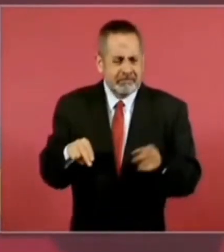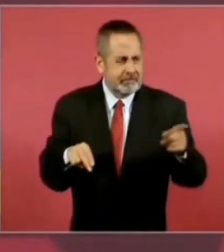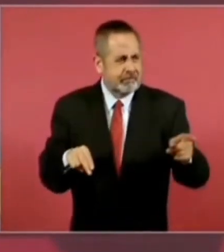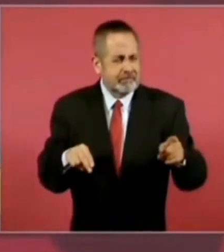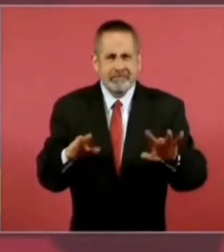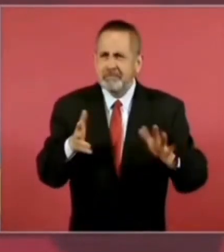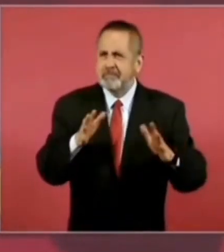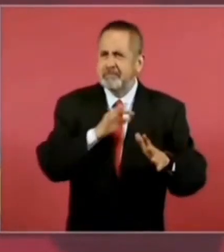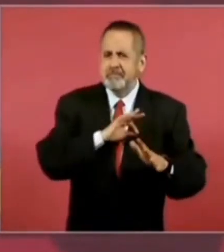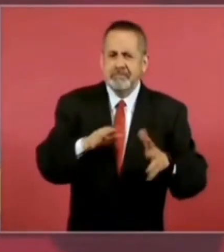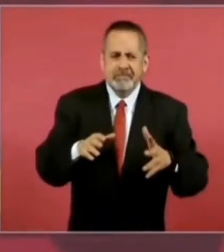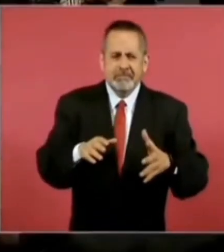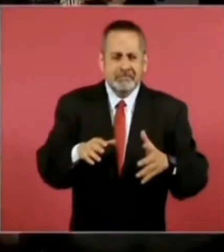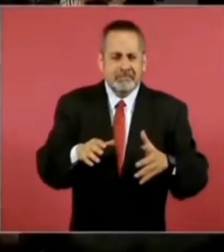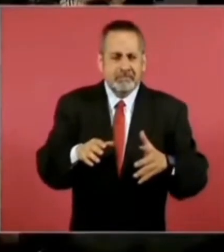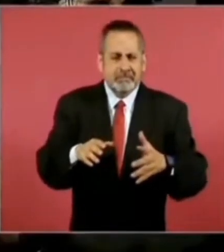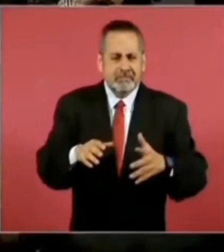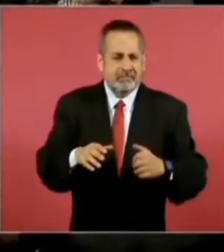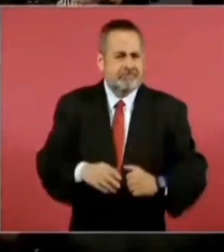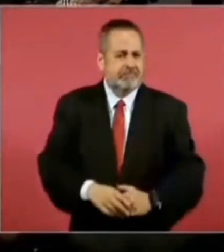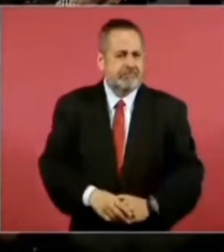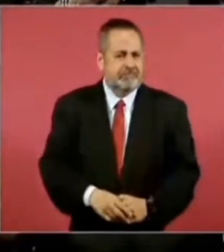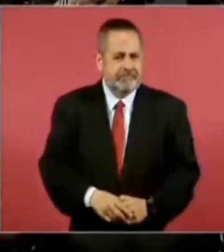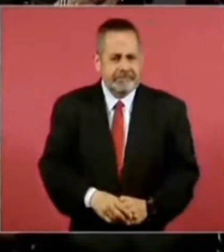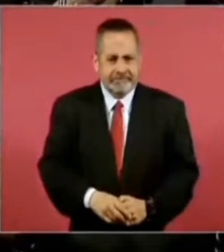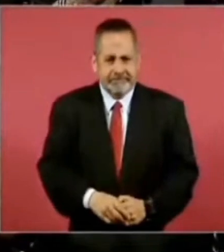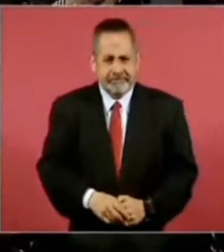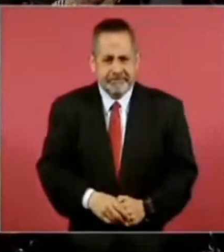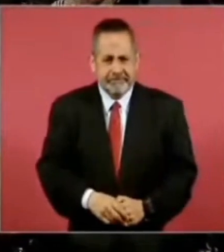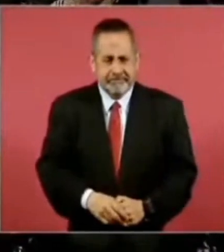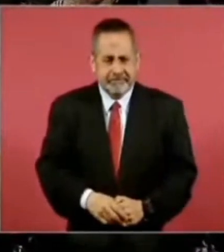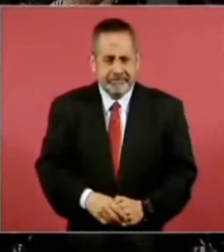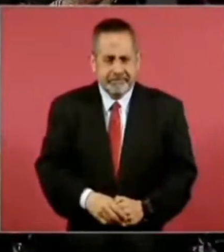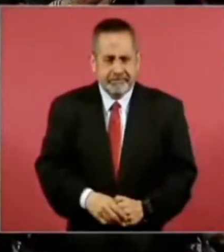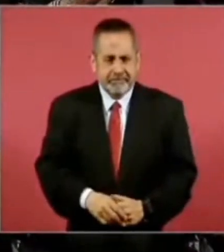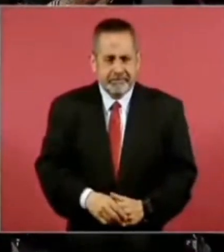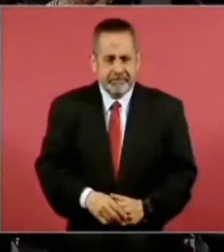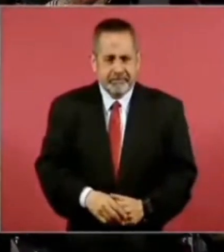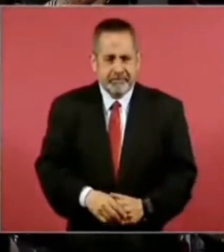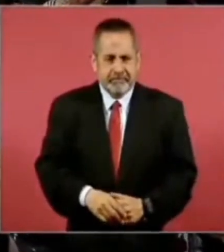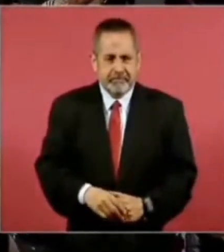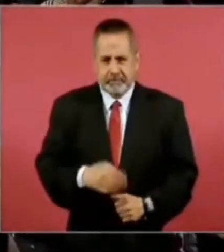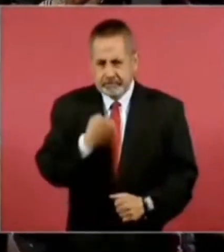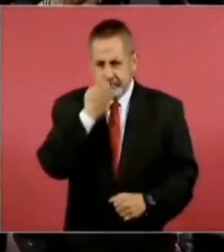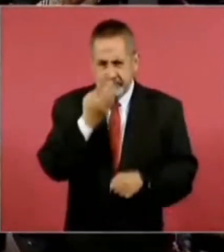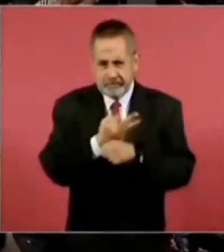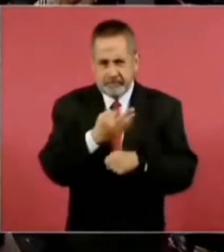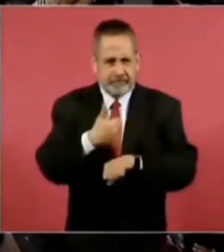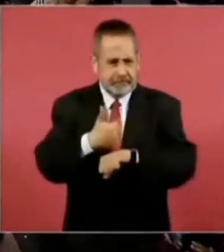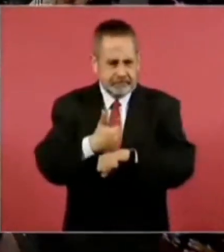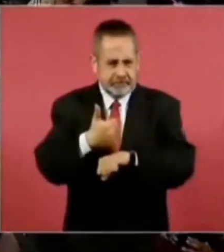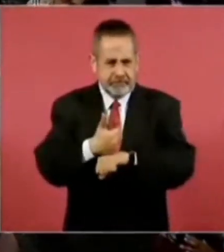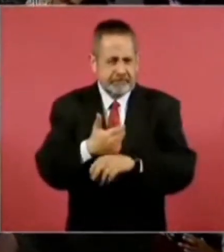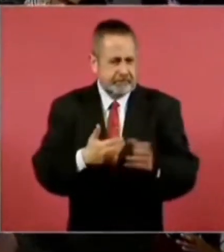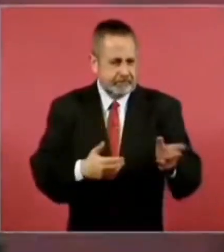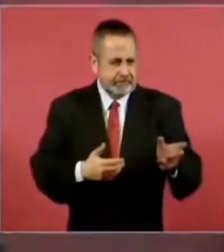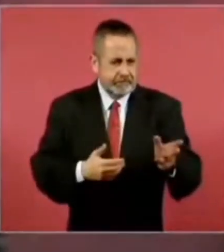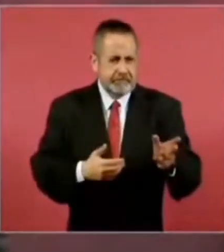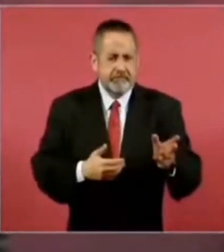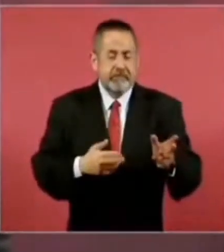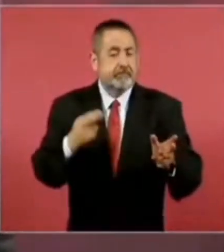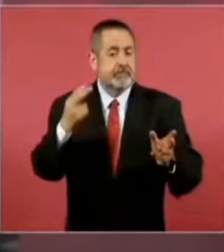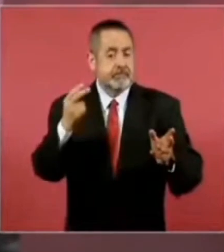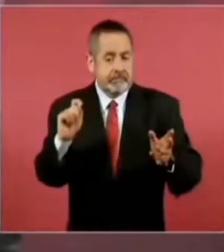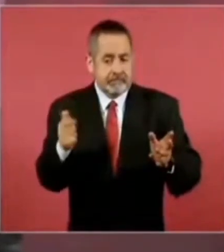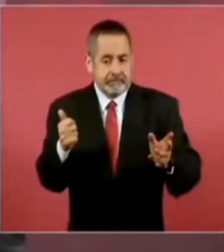de cada estudiante en Estados Unidos de primaria, 26.